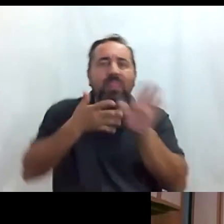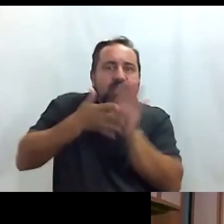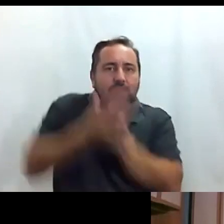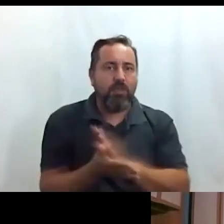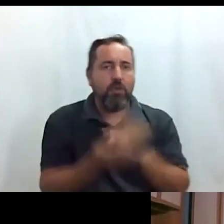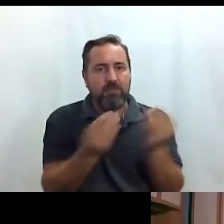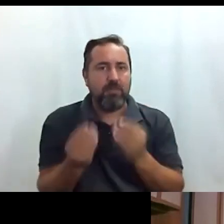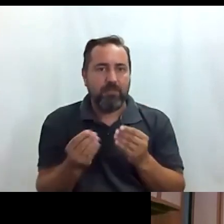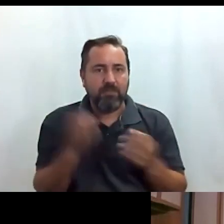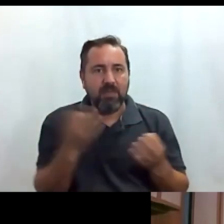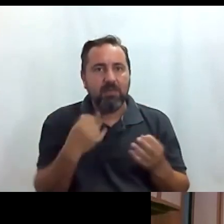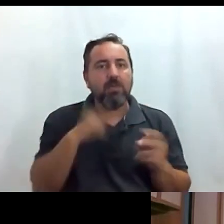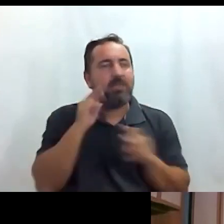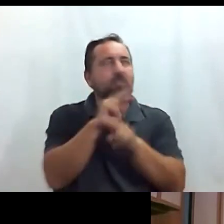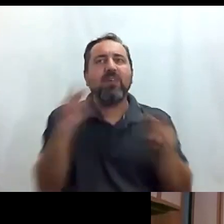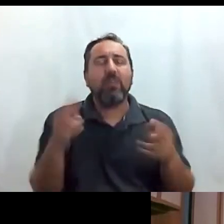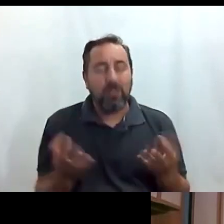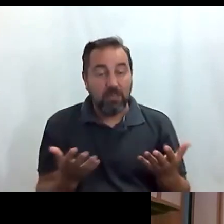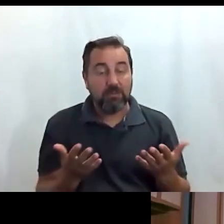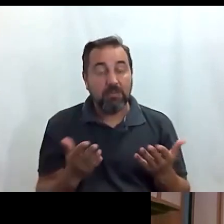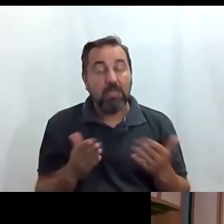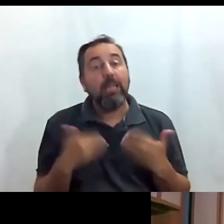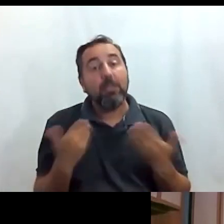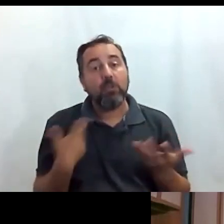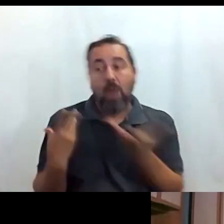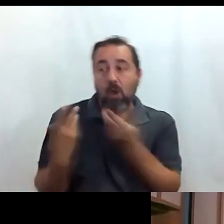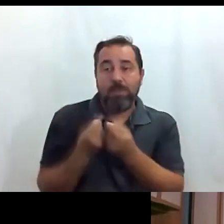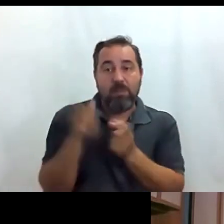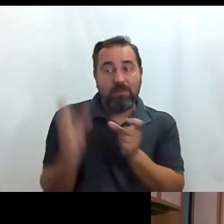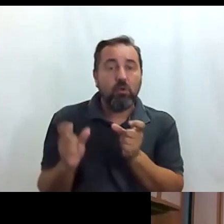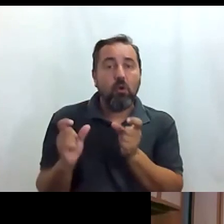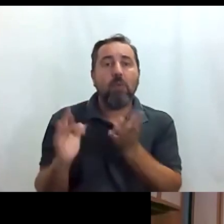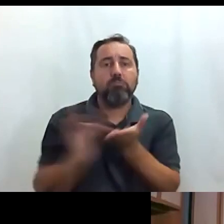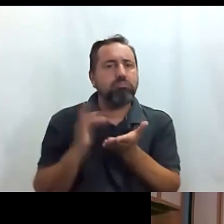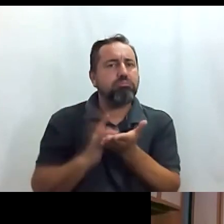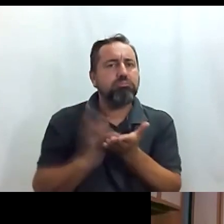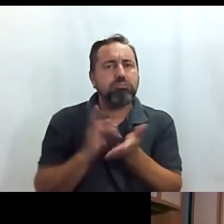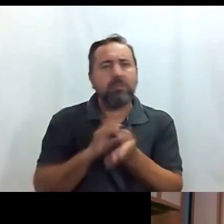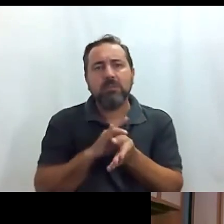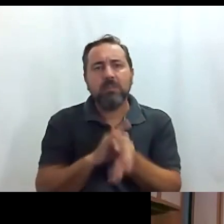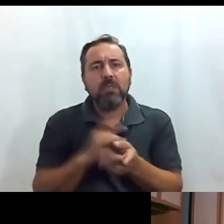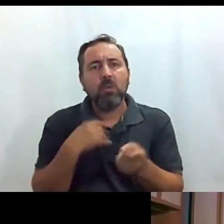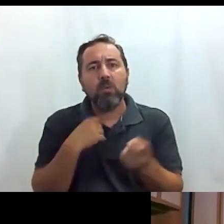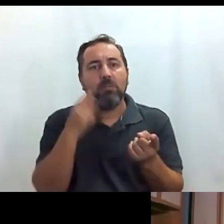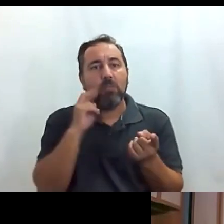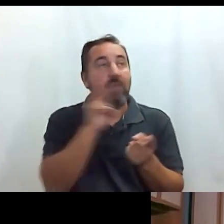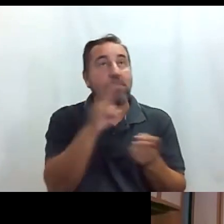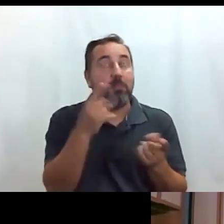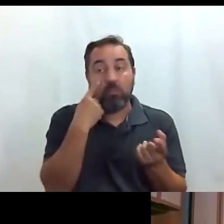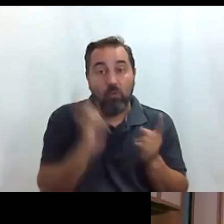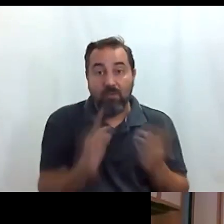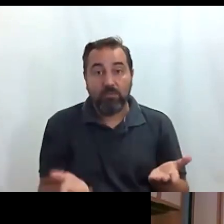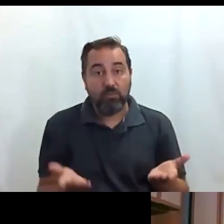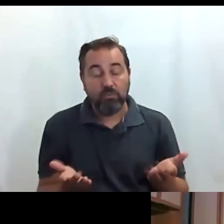de lo que estamos viendo entonces pues claro que nos acompañe una persona que nos pueda facilitar eso que nos estamos perdiendo con la vista pues